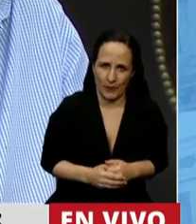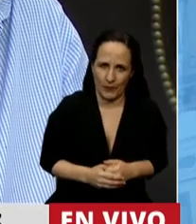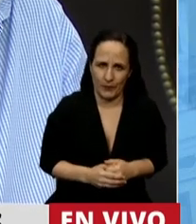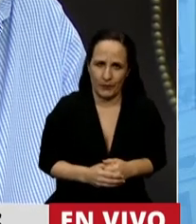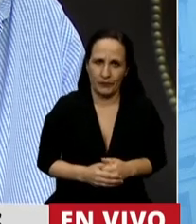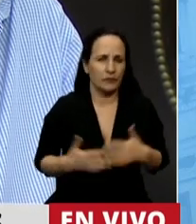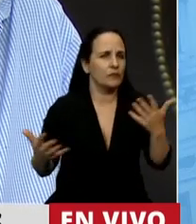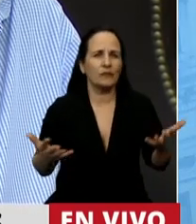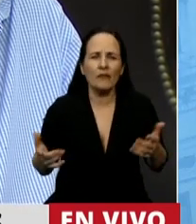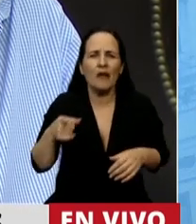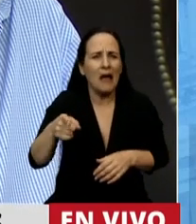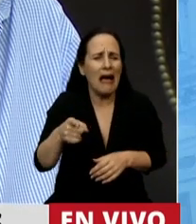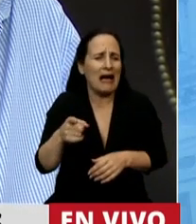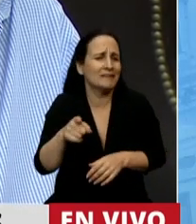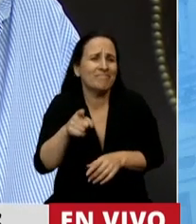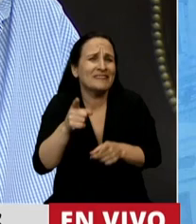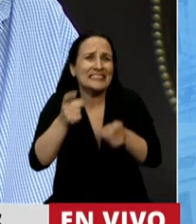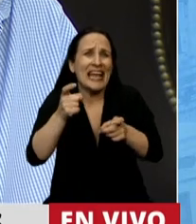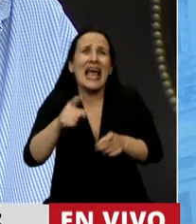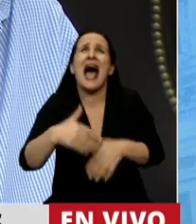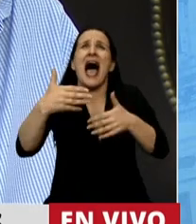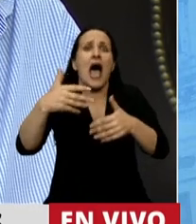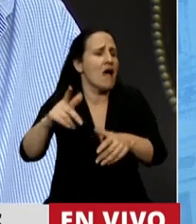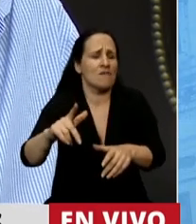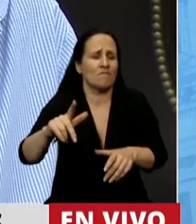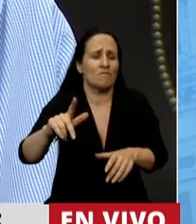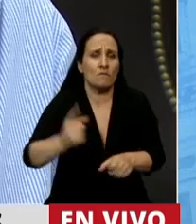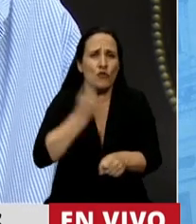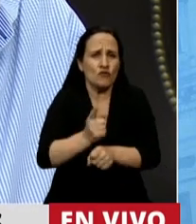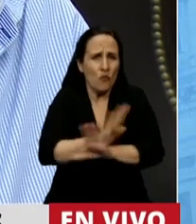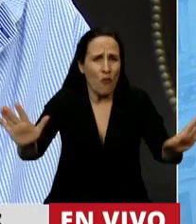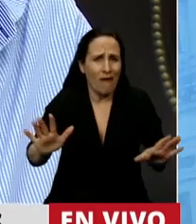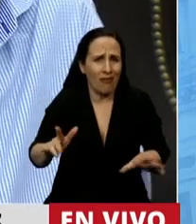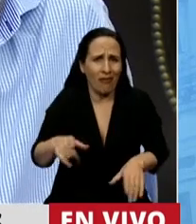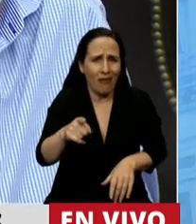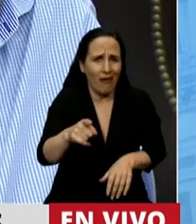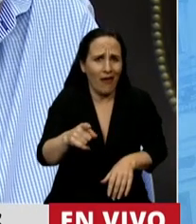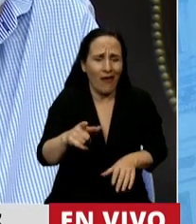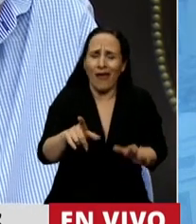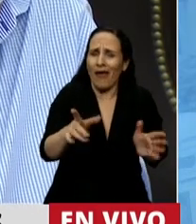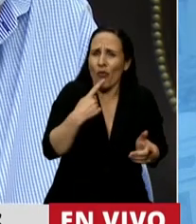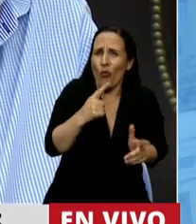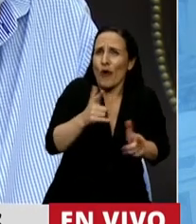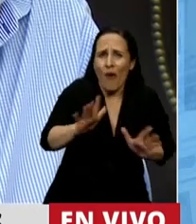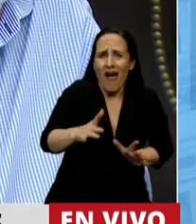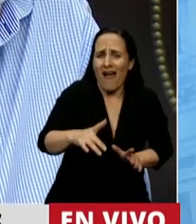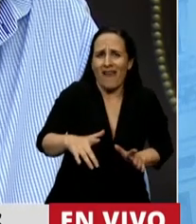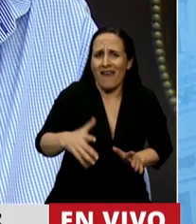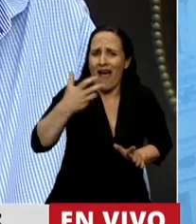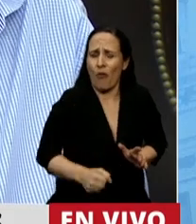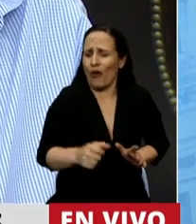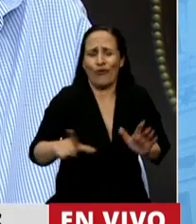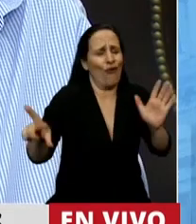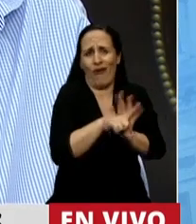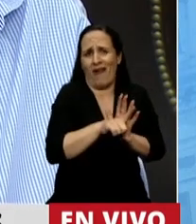necesidad impostergable del aborto legal? Nadie dice, o lo dice el